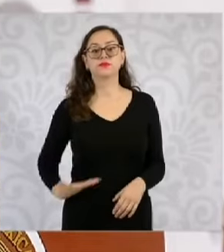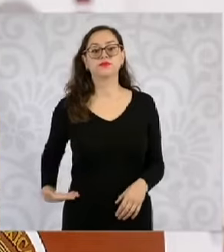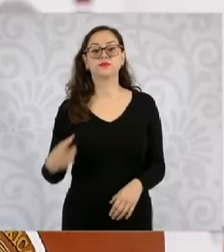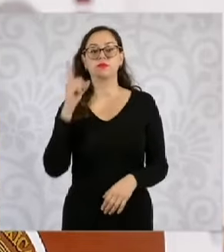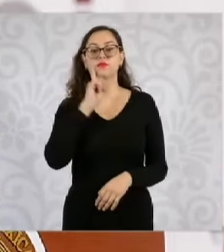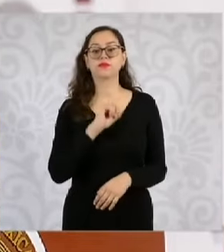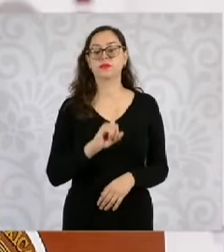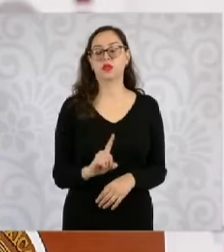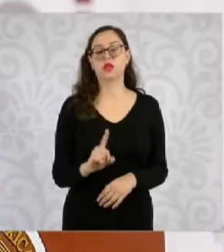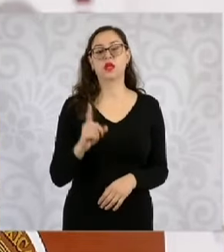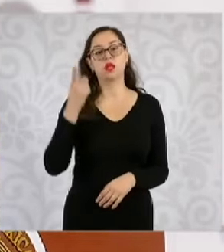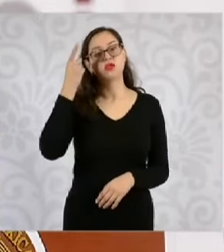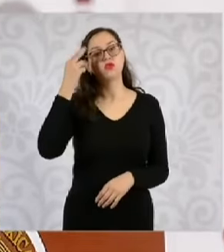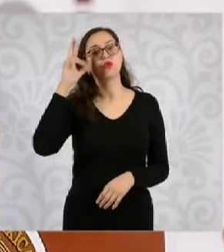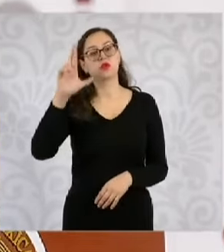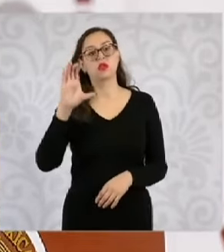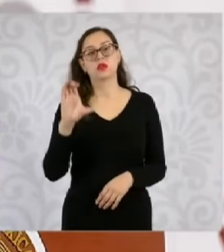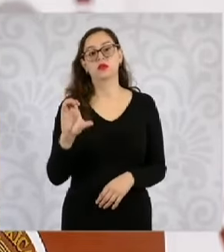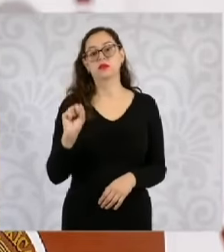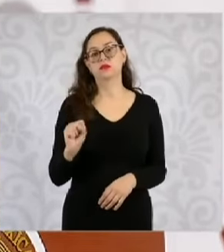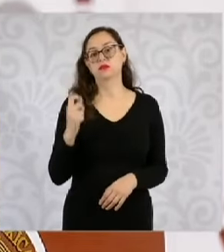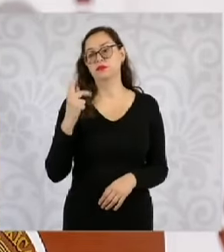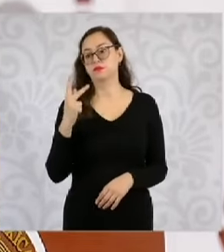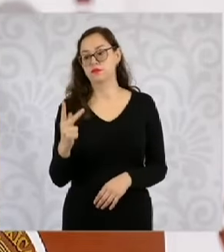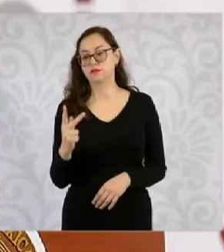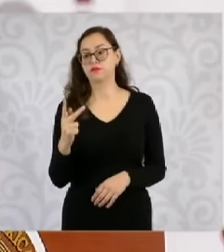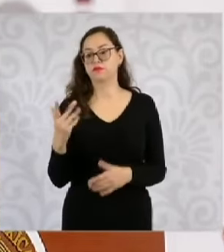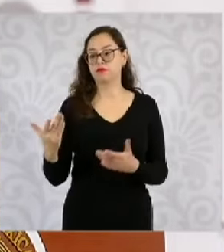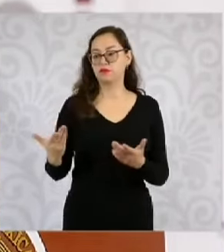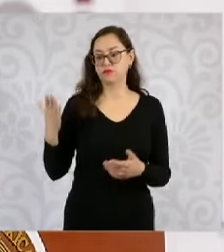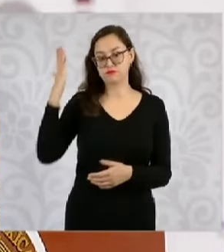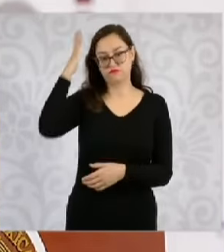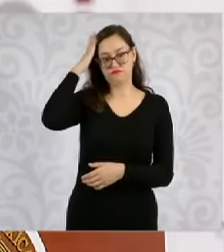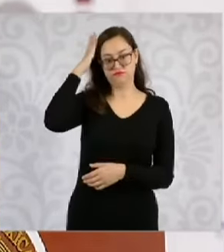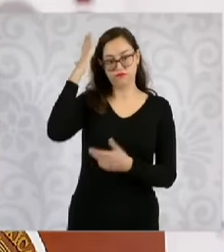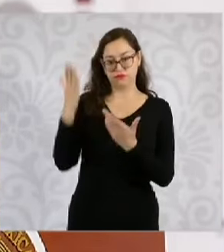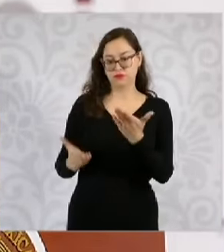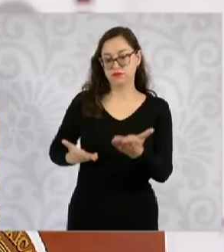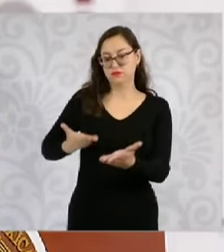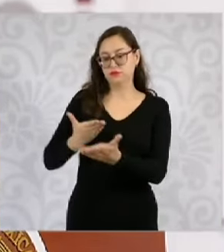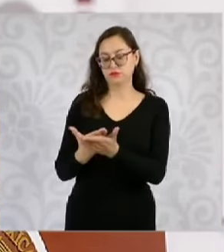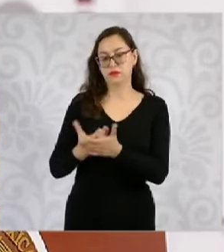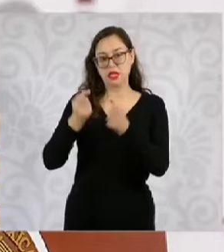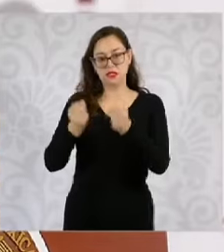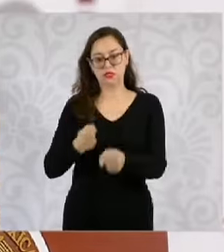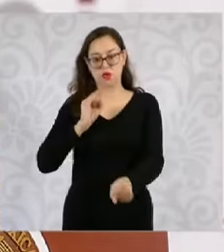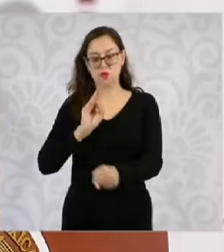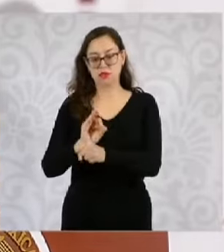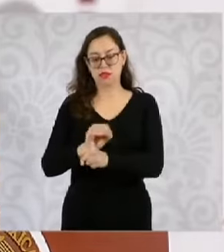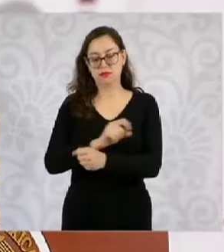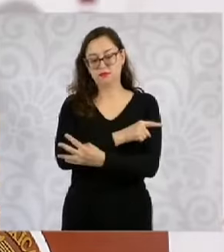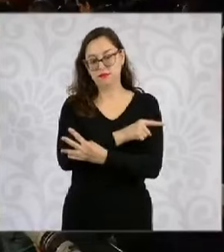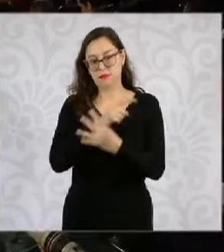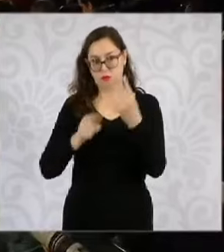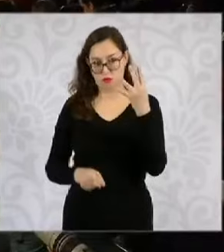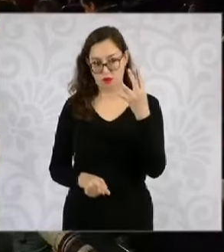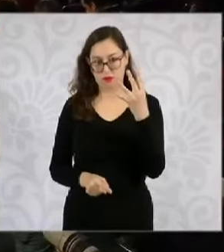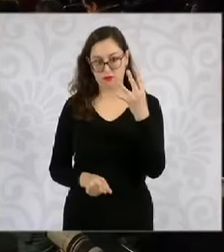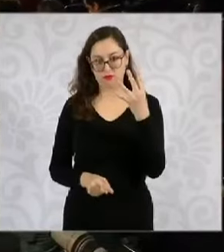Hemos diseñado una Estrategia Nacional de Seguridad basada en cuatro ejes. El primero es atención a las causas.